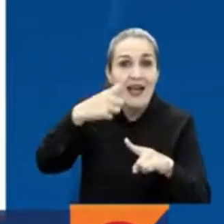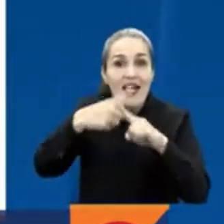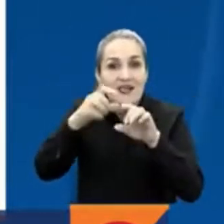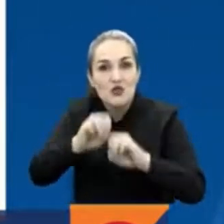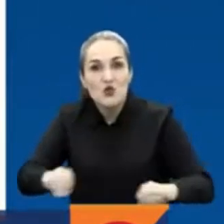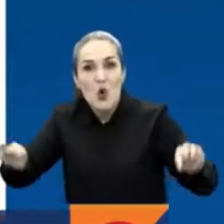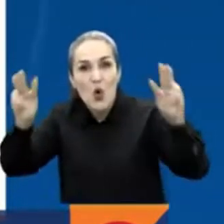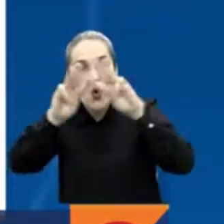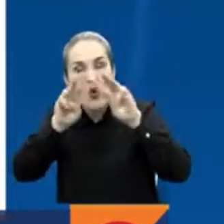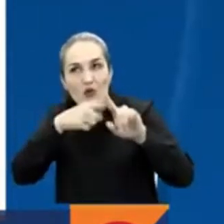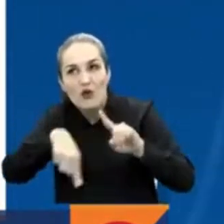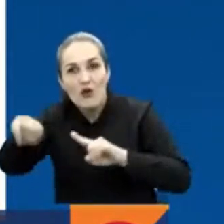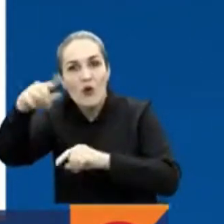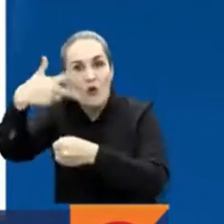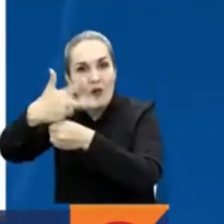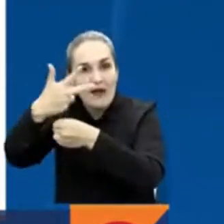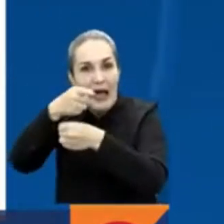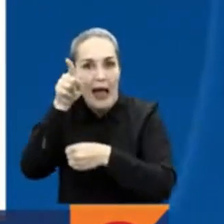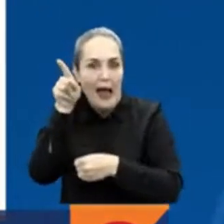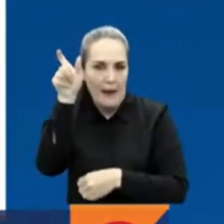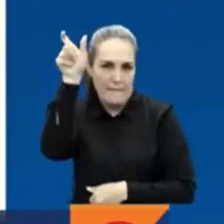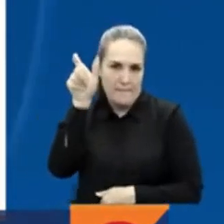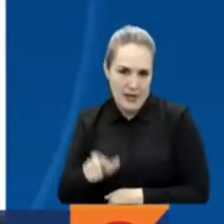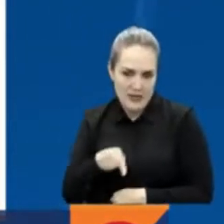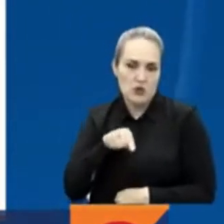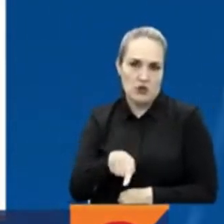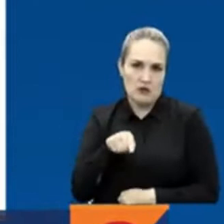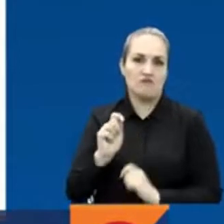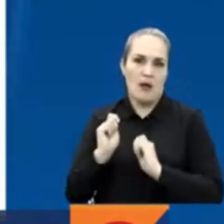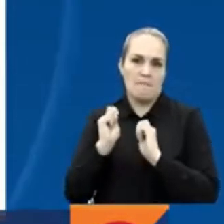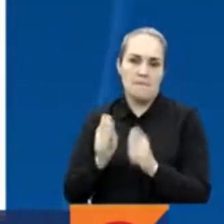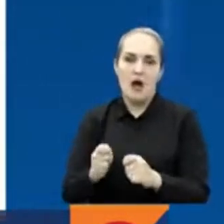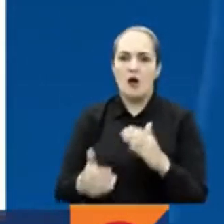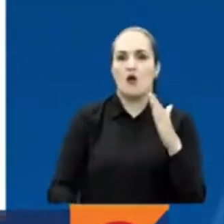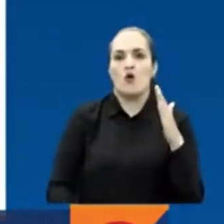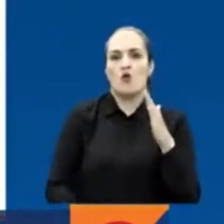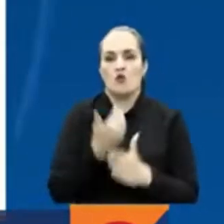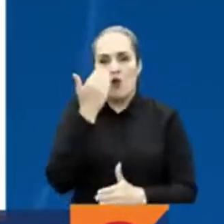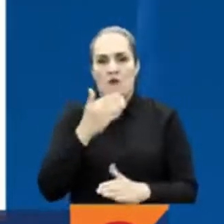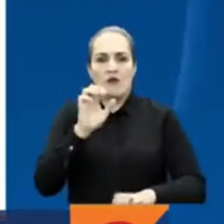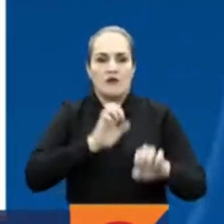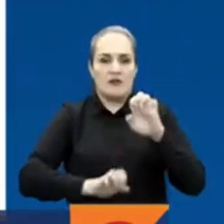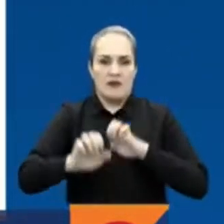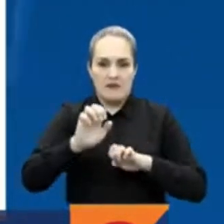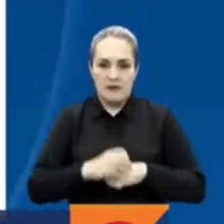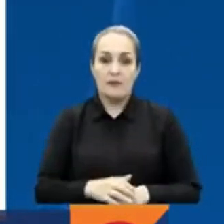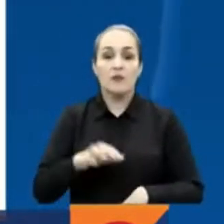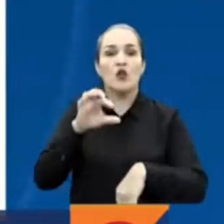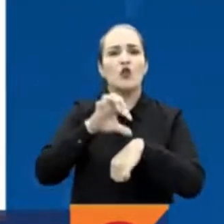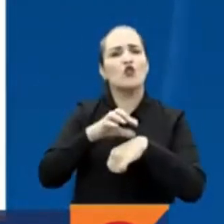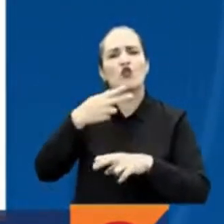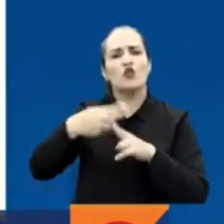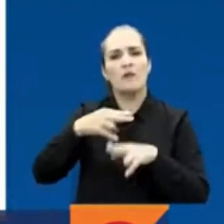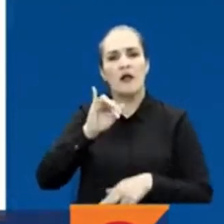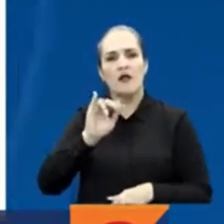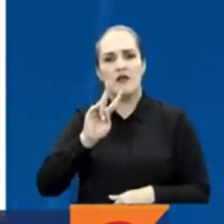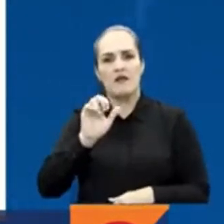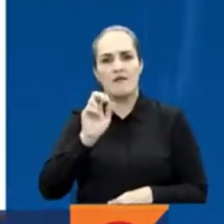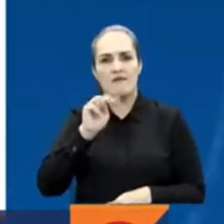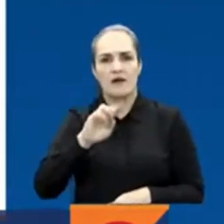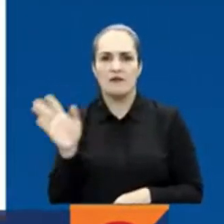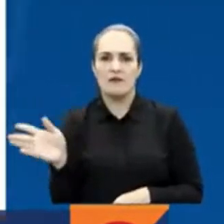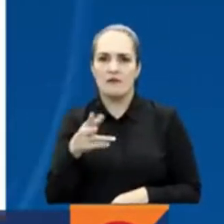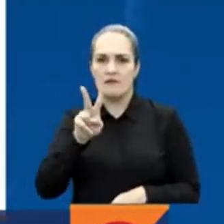de la Comisión contra la Corrupción y la Impunidad en Guatemala, el doctor Iván Velásquez Gómez, cierro comillas. era él el